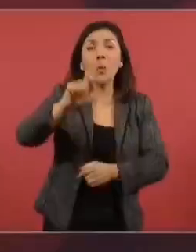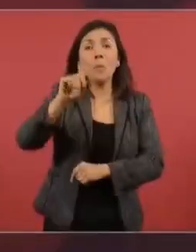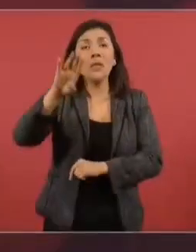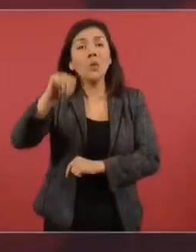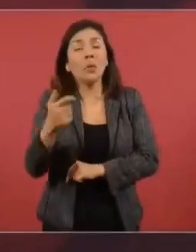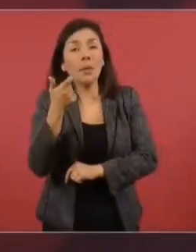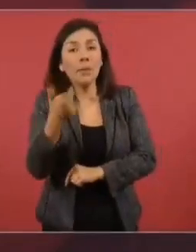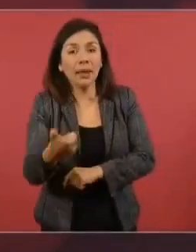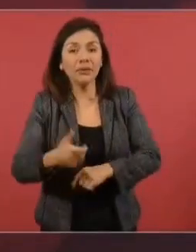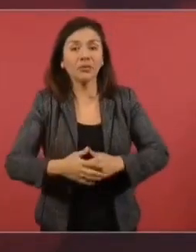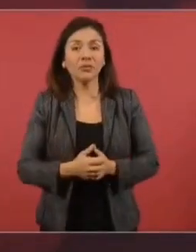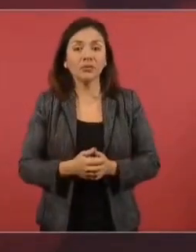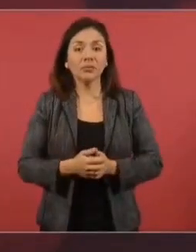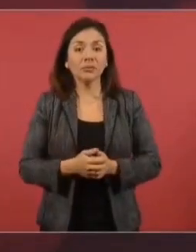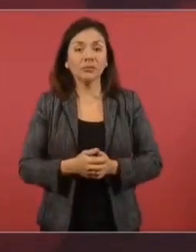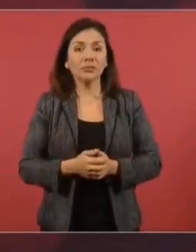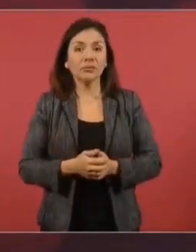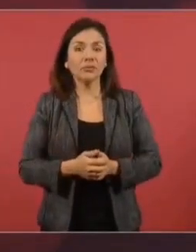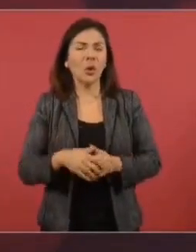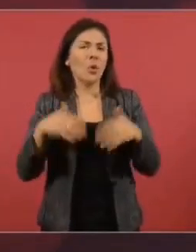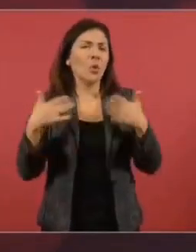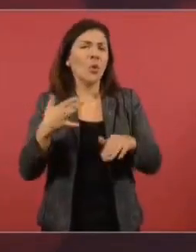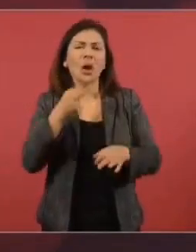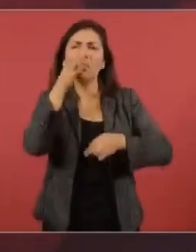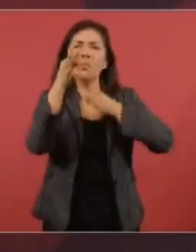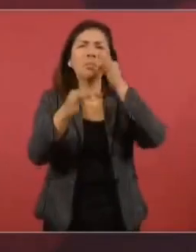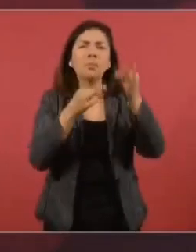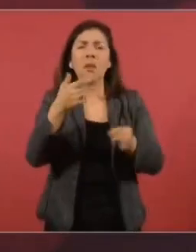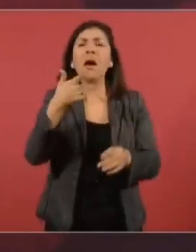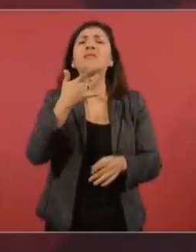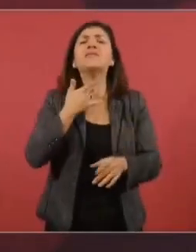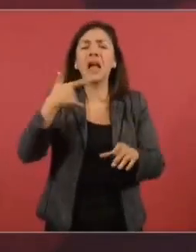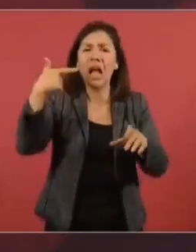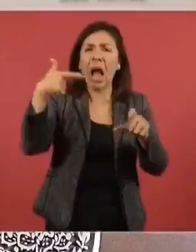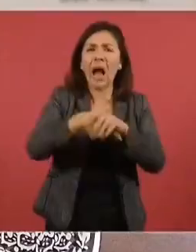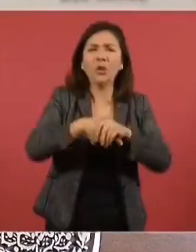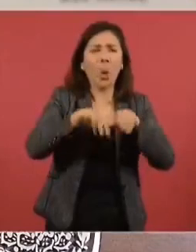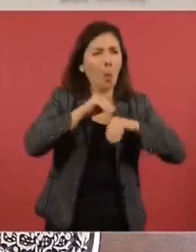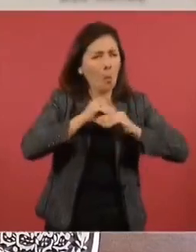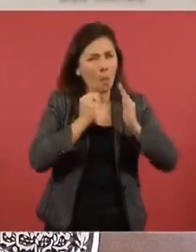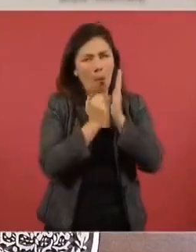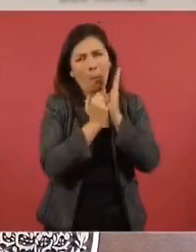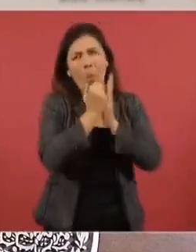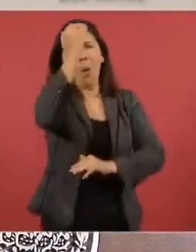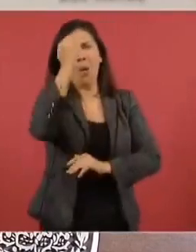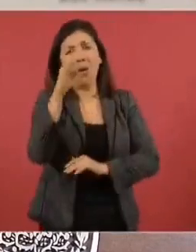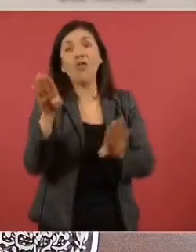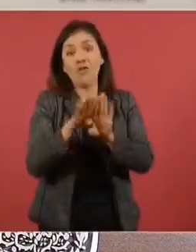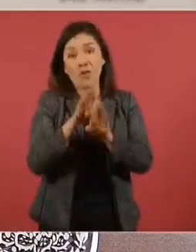un gasolinazo, así como lo hacían ellos. Entonces,